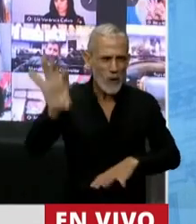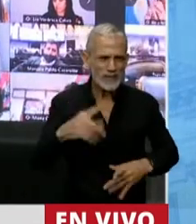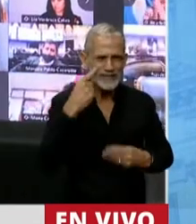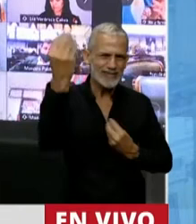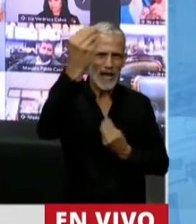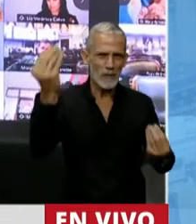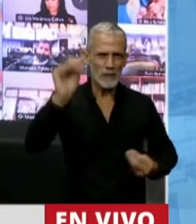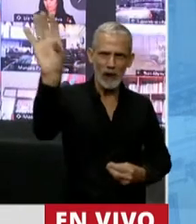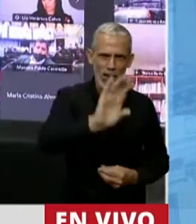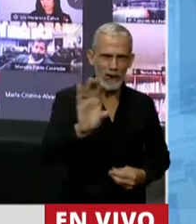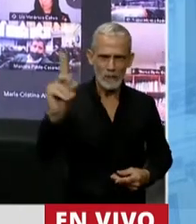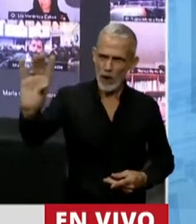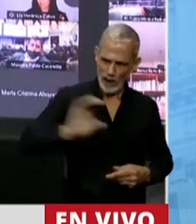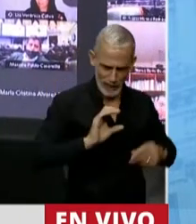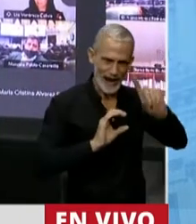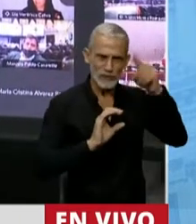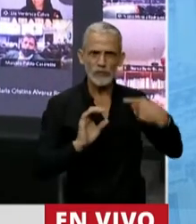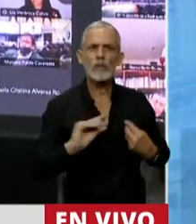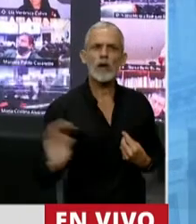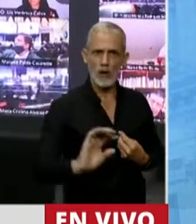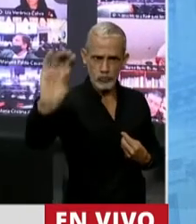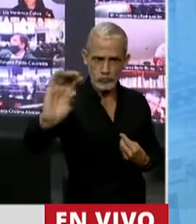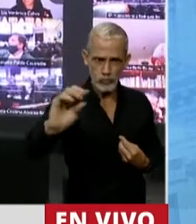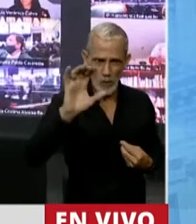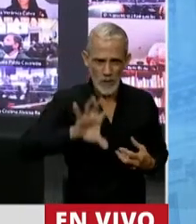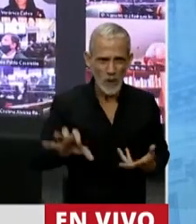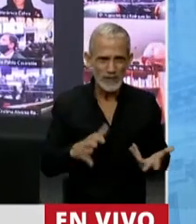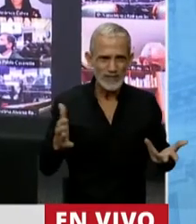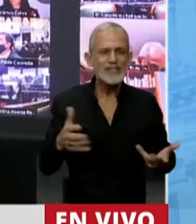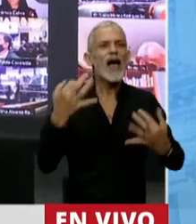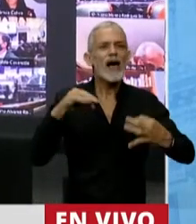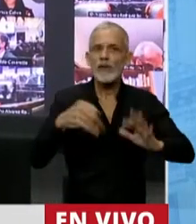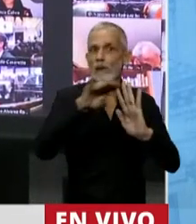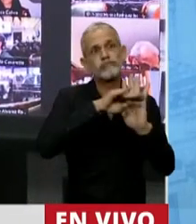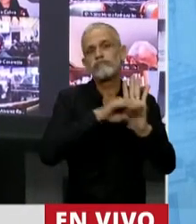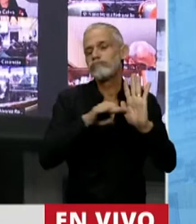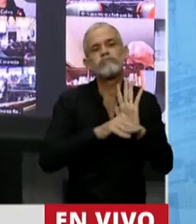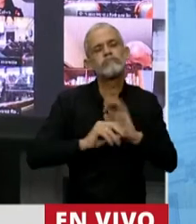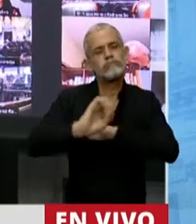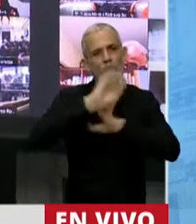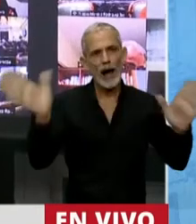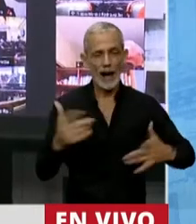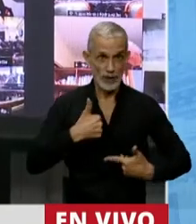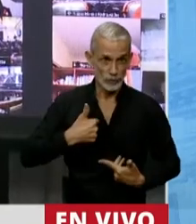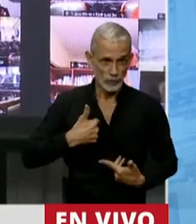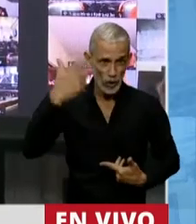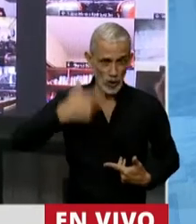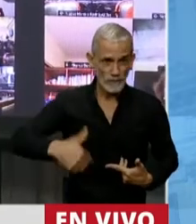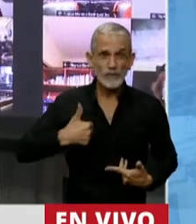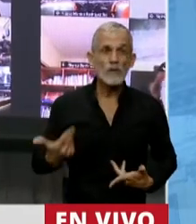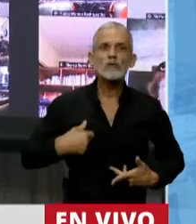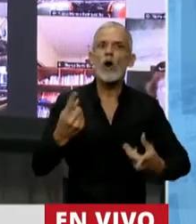provincias? Un aporte extraordinario. No puede carecer de esas respuestas. Y yo, señor presidente,